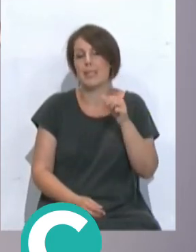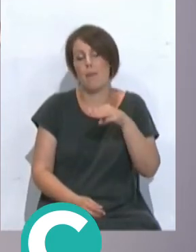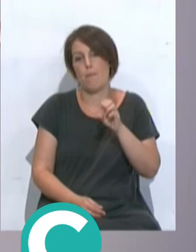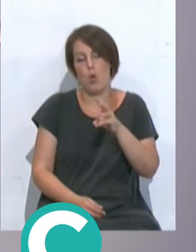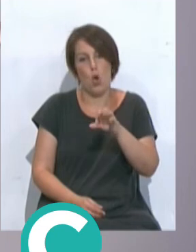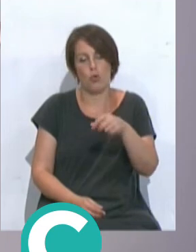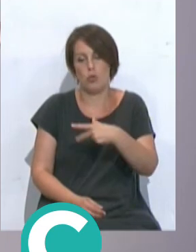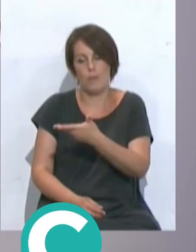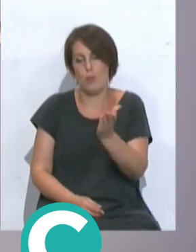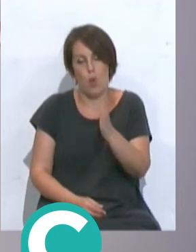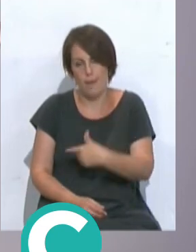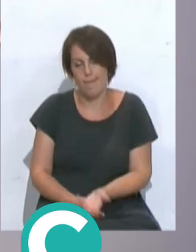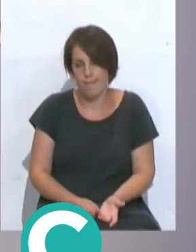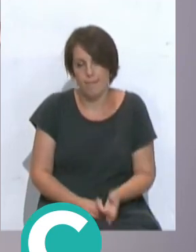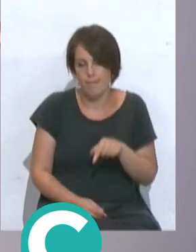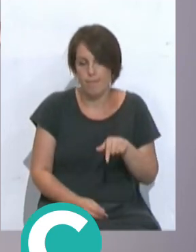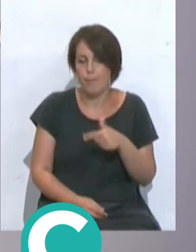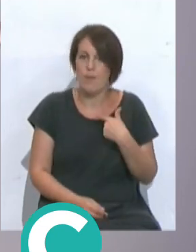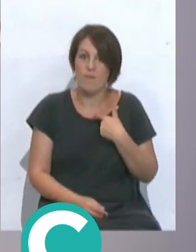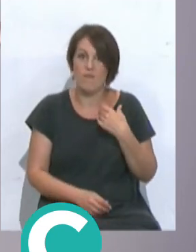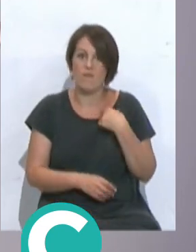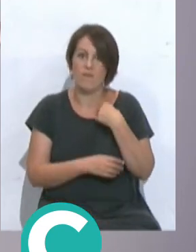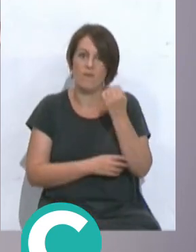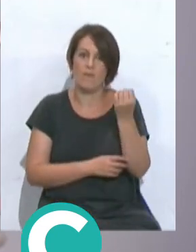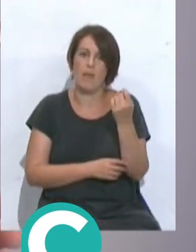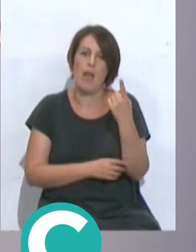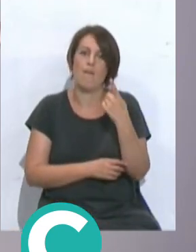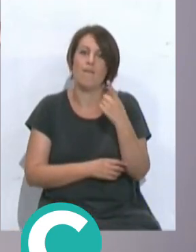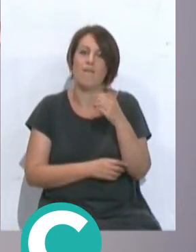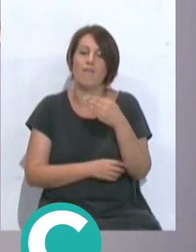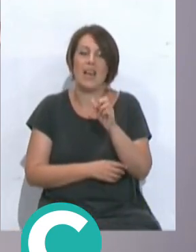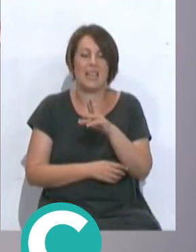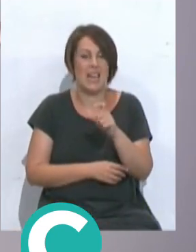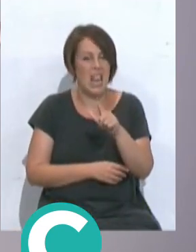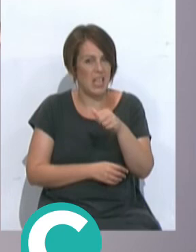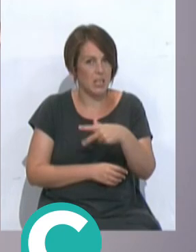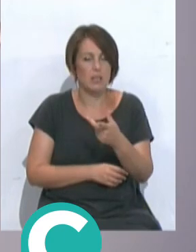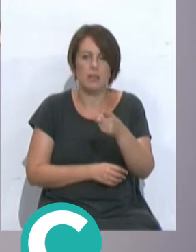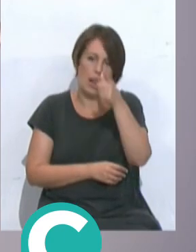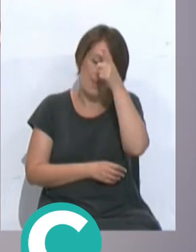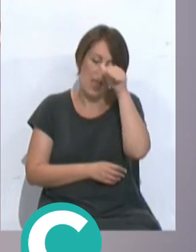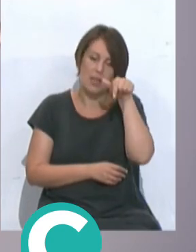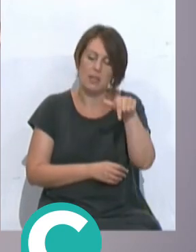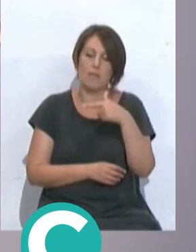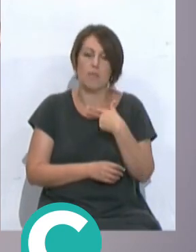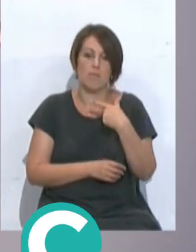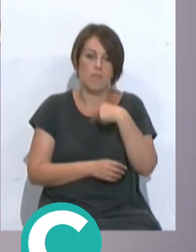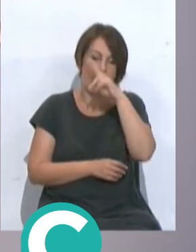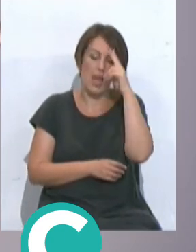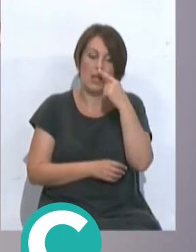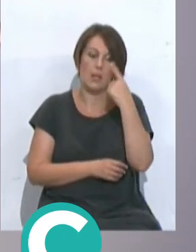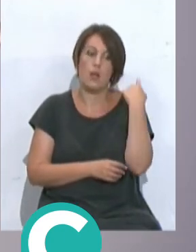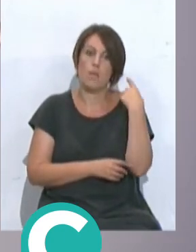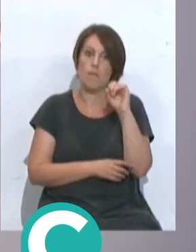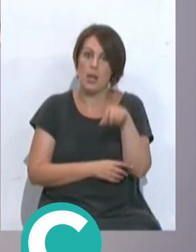lo tiene lo demás y la Champions de Berlín pues evidentemente después el Barça que ya llevaba la había ganado el Madrid el año anterior y tal